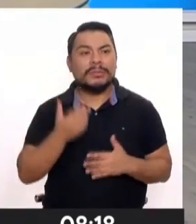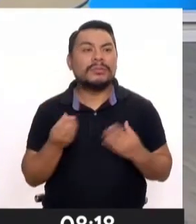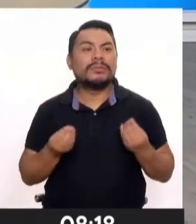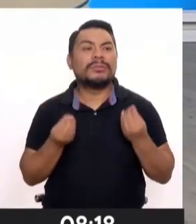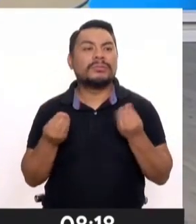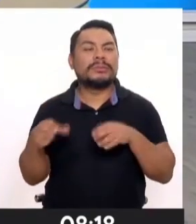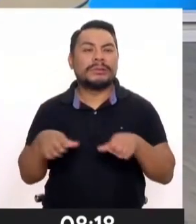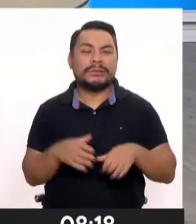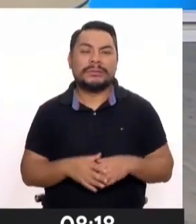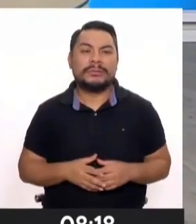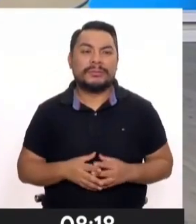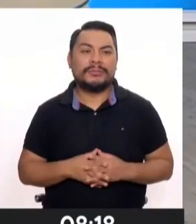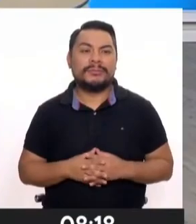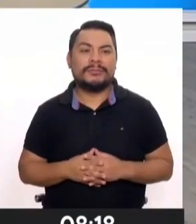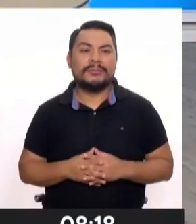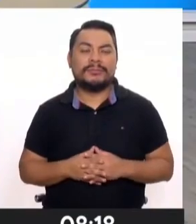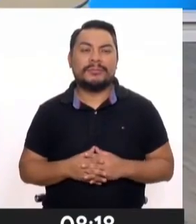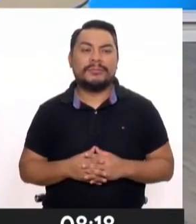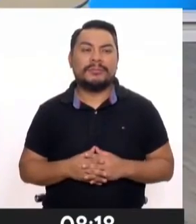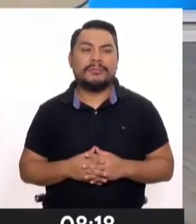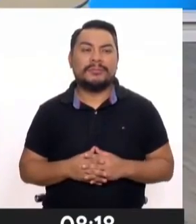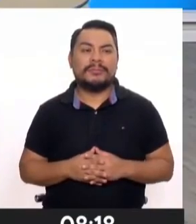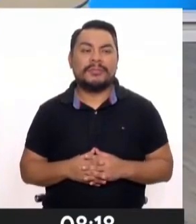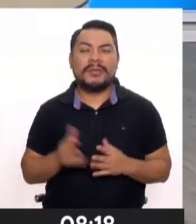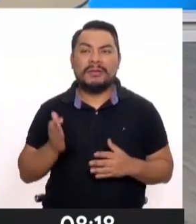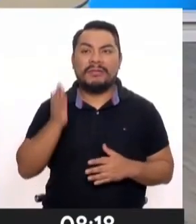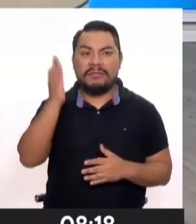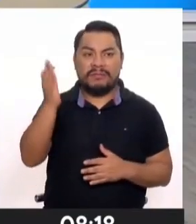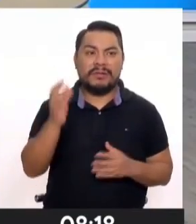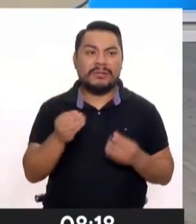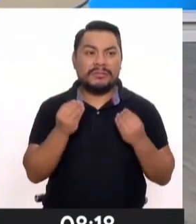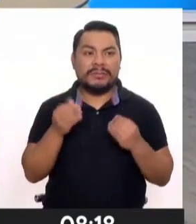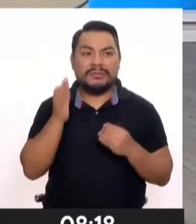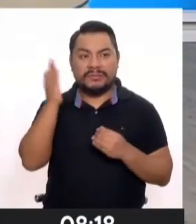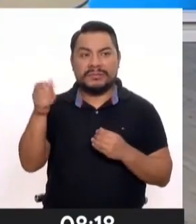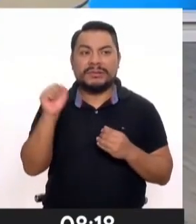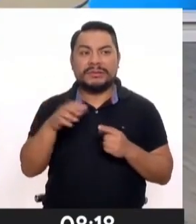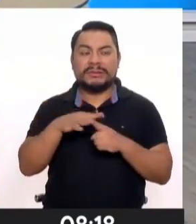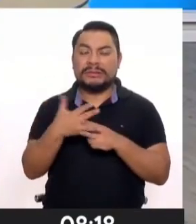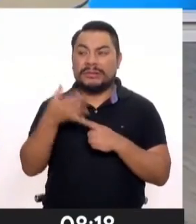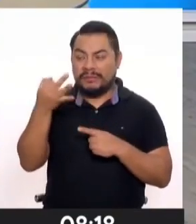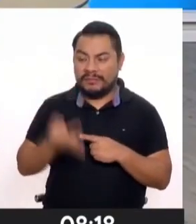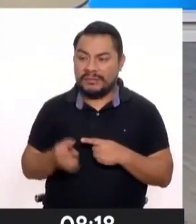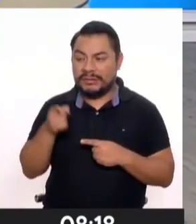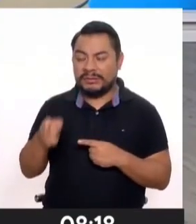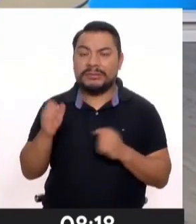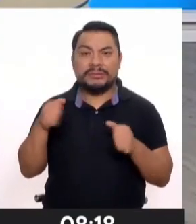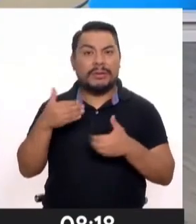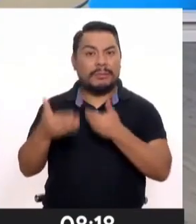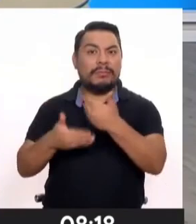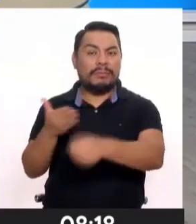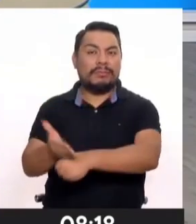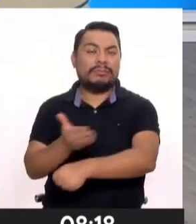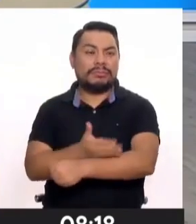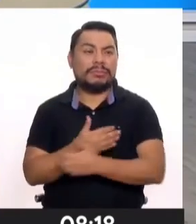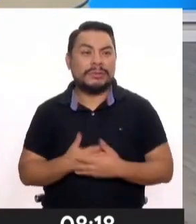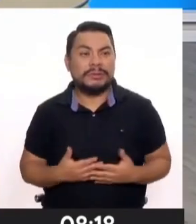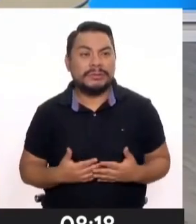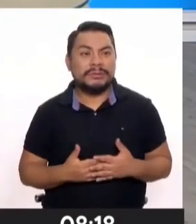¿Cómo funcionaría en un futuro? Porque es una situación real este tipo de procedimientos